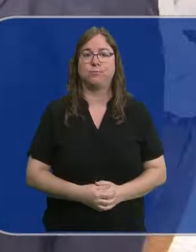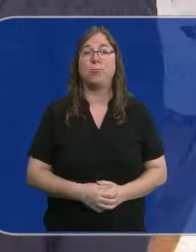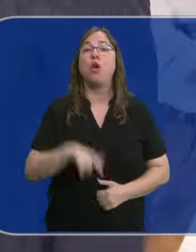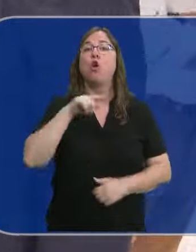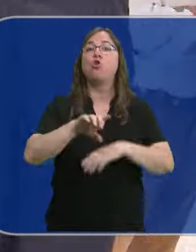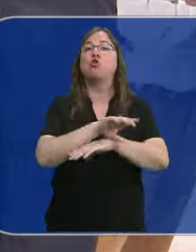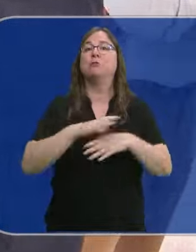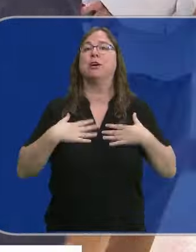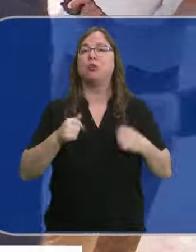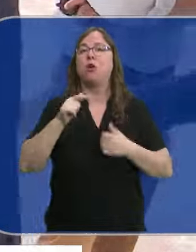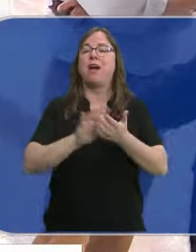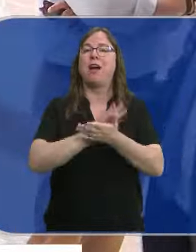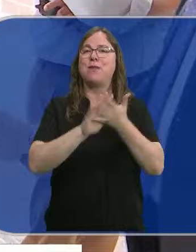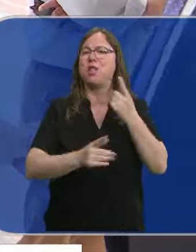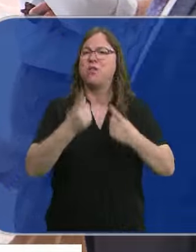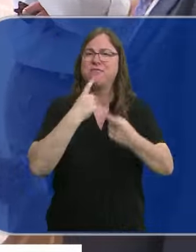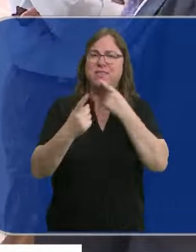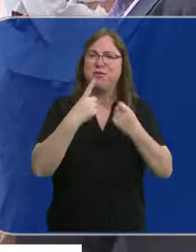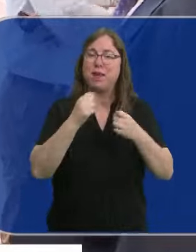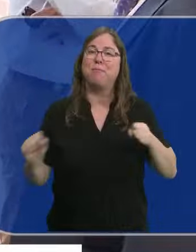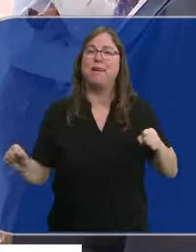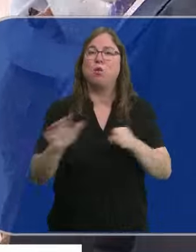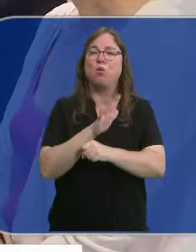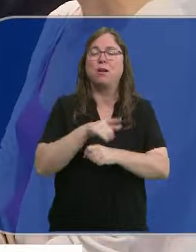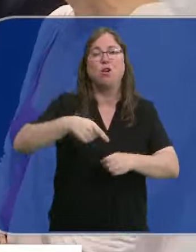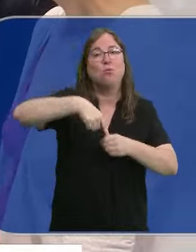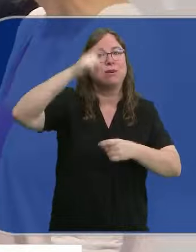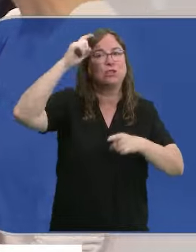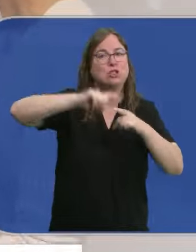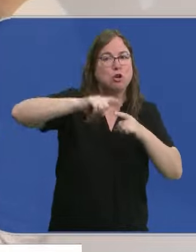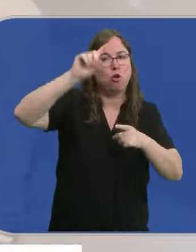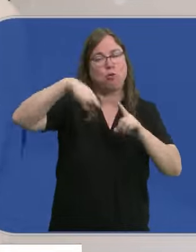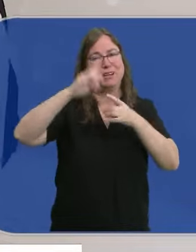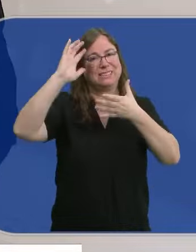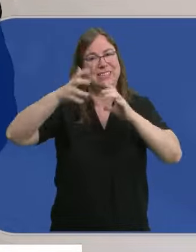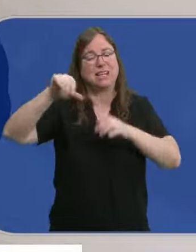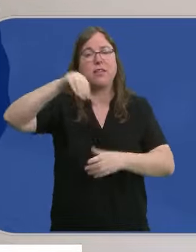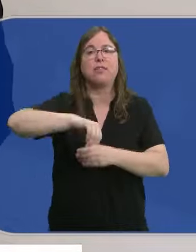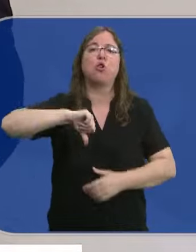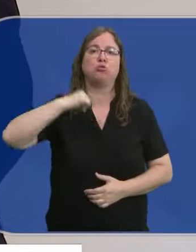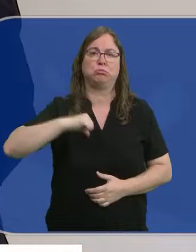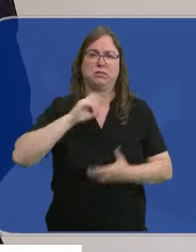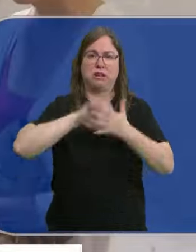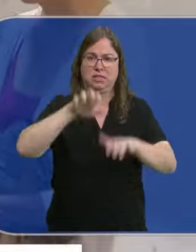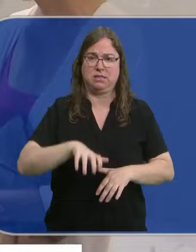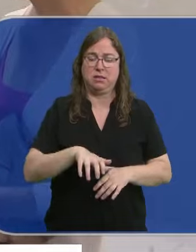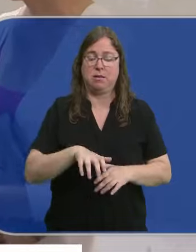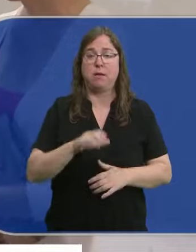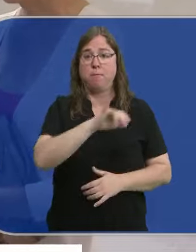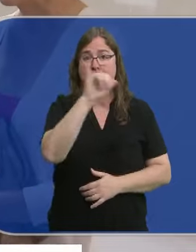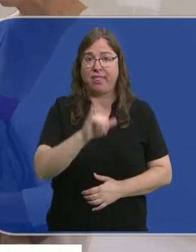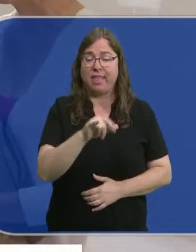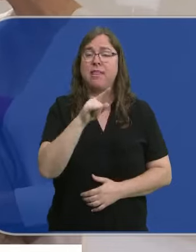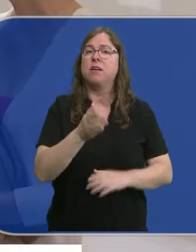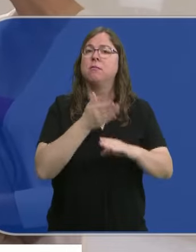Hoy el consejero de Sanidad ha hablado de las dificultades para cubrir las plazas de psicólogos y psiquiatras en los hospitales de Castilla y León. Alejandro